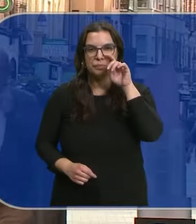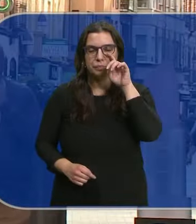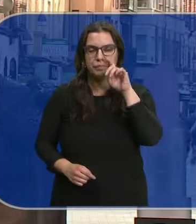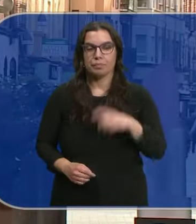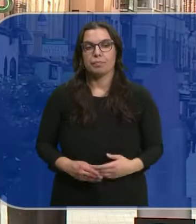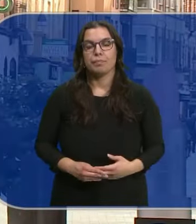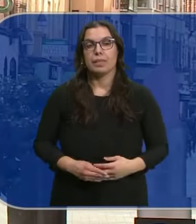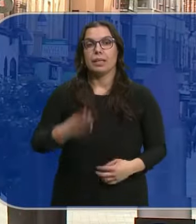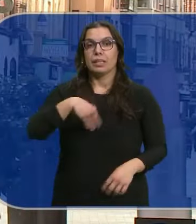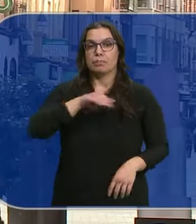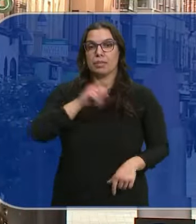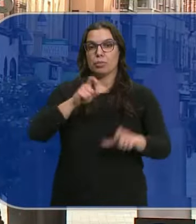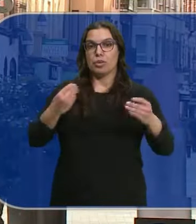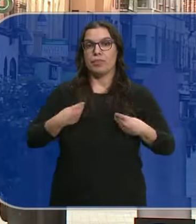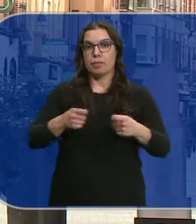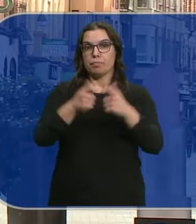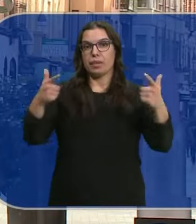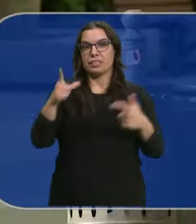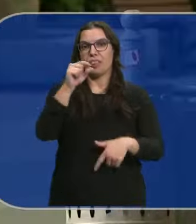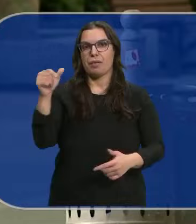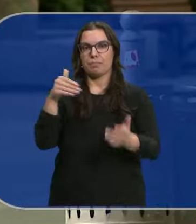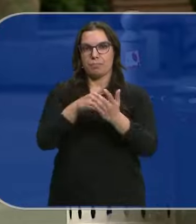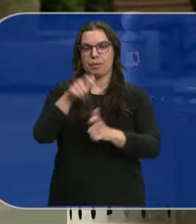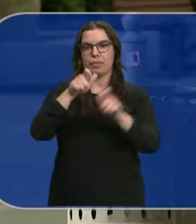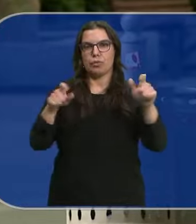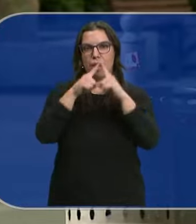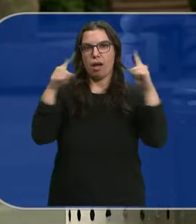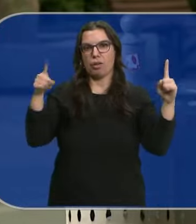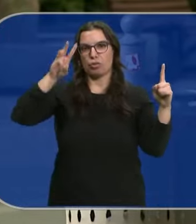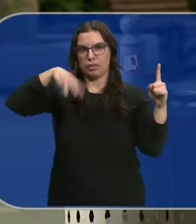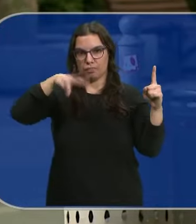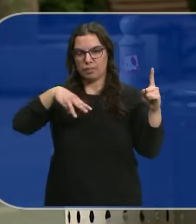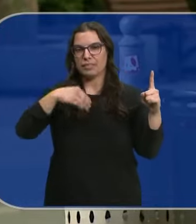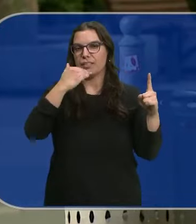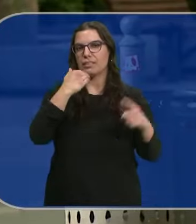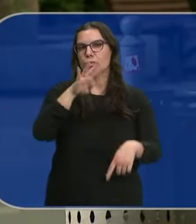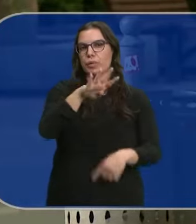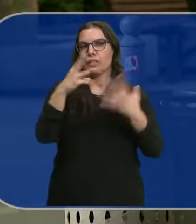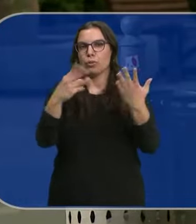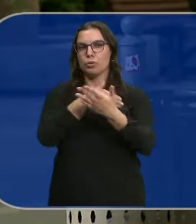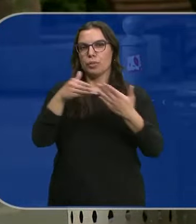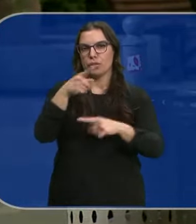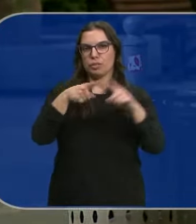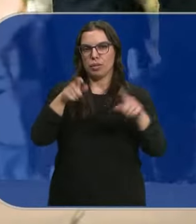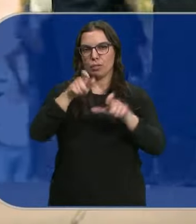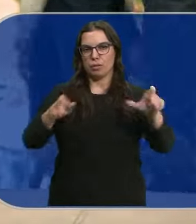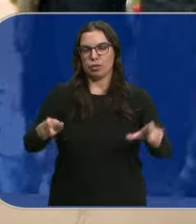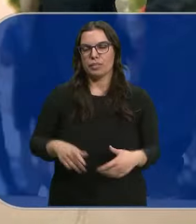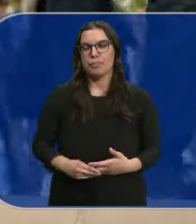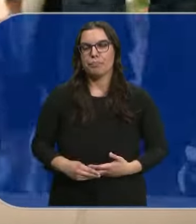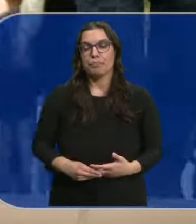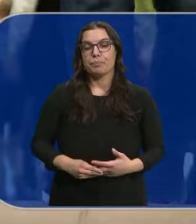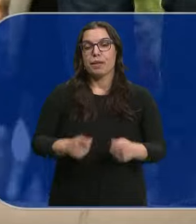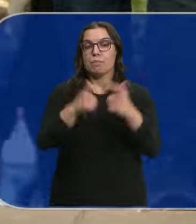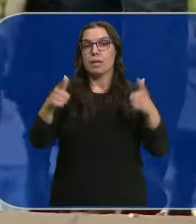La población en España Crece en más de 100.000 personas En el tercer trimestre del año Y se acerca ya A los 48 millones Y medio de habitantes